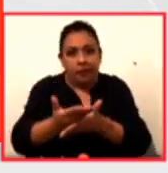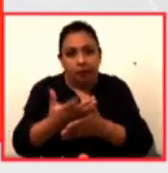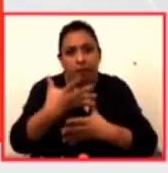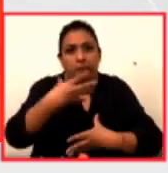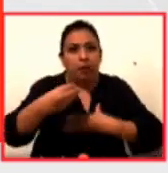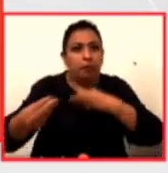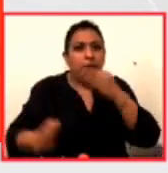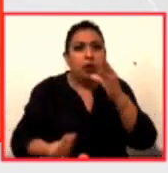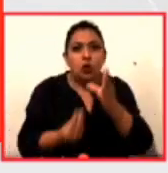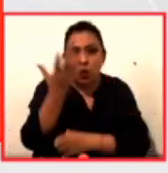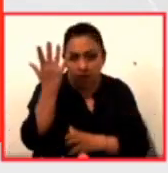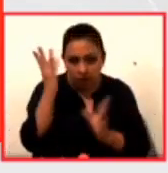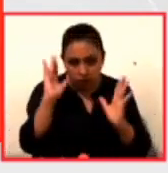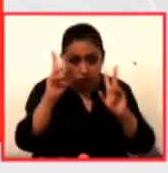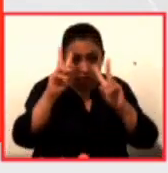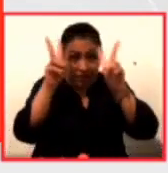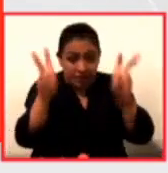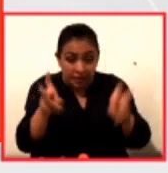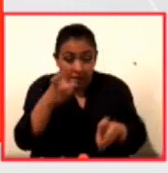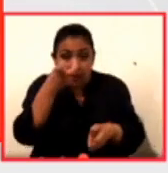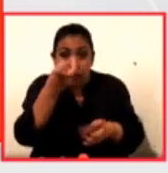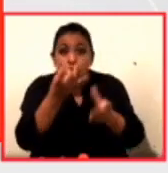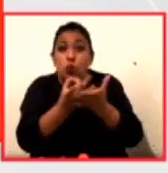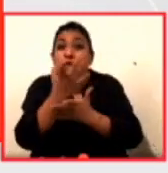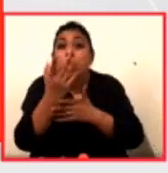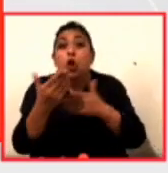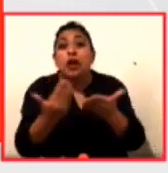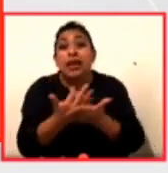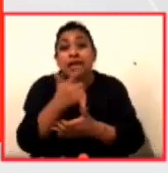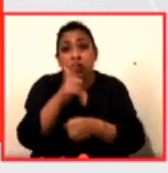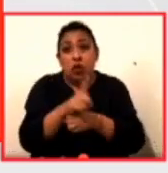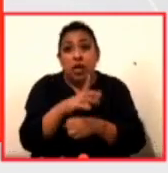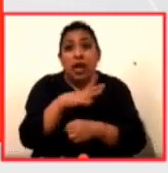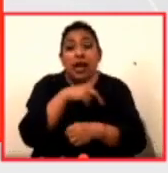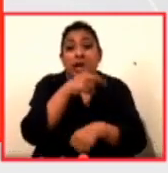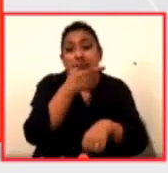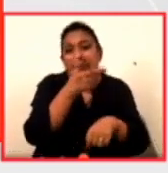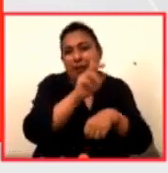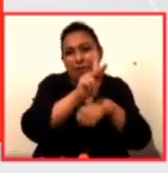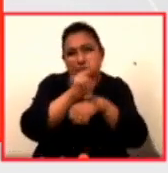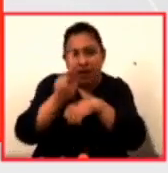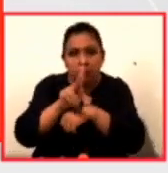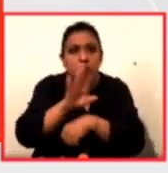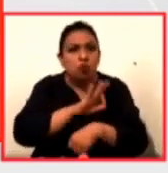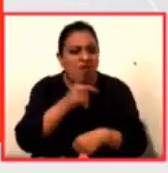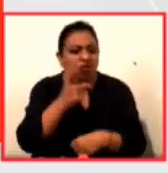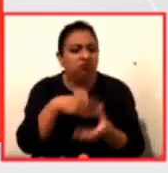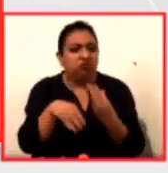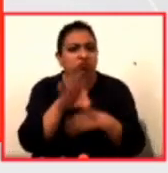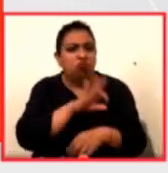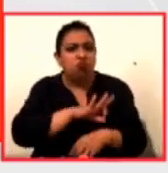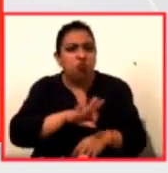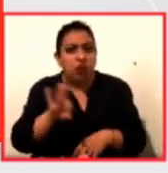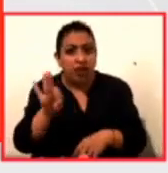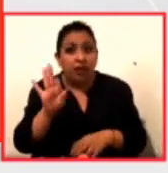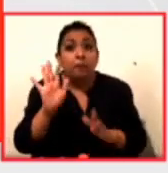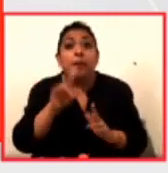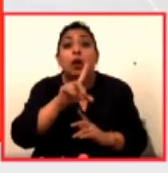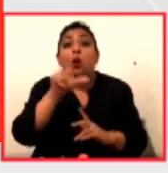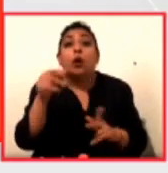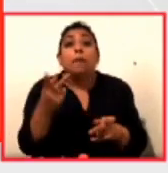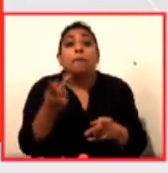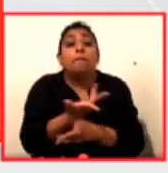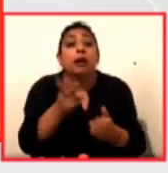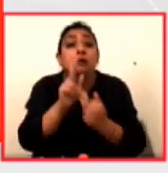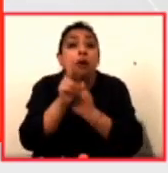el tema es no solamente de carácter nacional y que están haciendo los estados que más capacidad económica tienen sino que va a pasar con aquellos